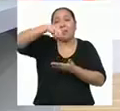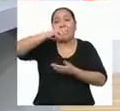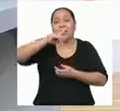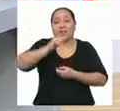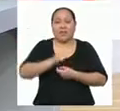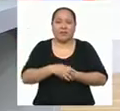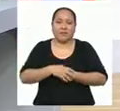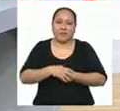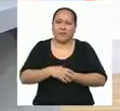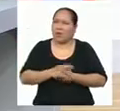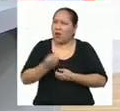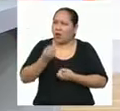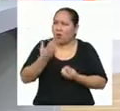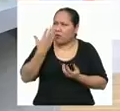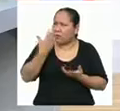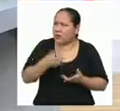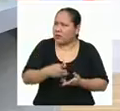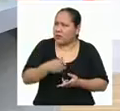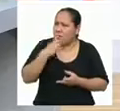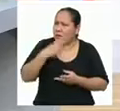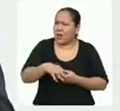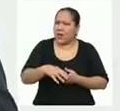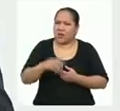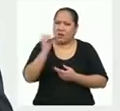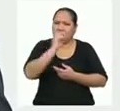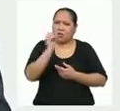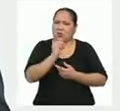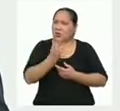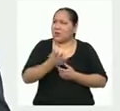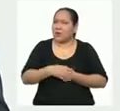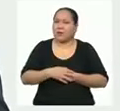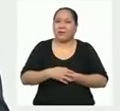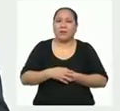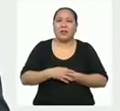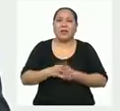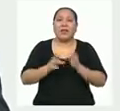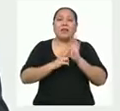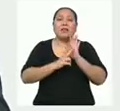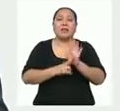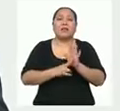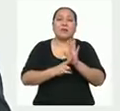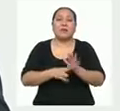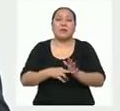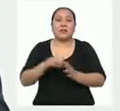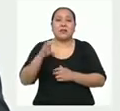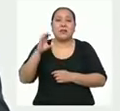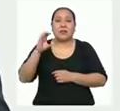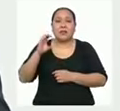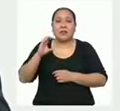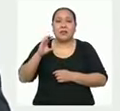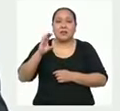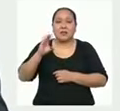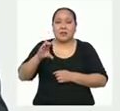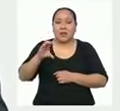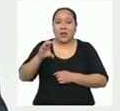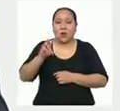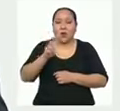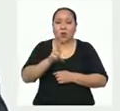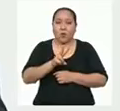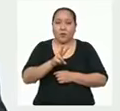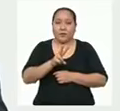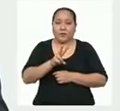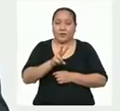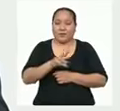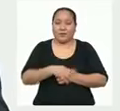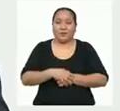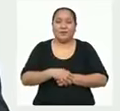aritmético. ¿Y cómo se calcula ese coeficiente? Se simboliza con las letras CV mayúscula y también